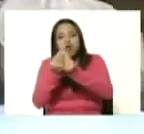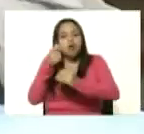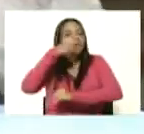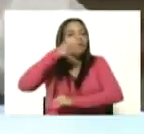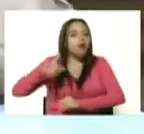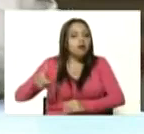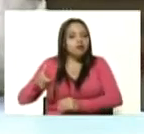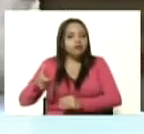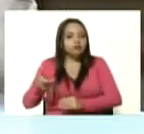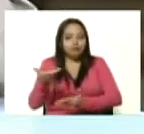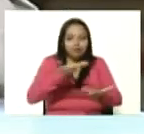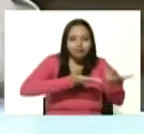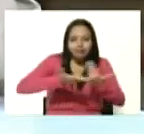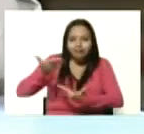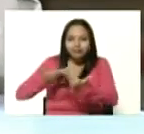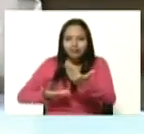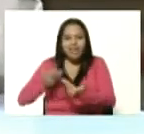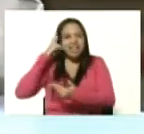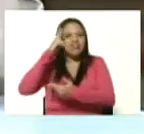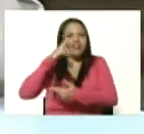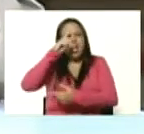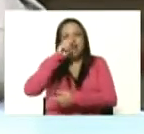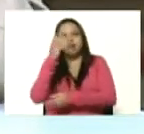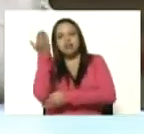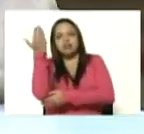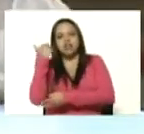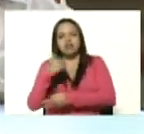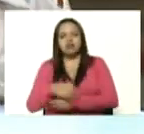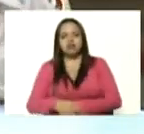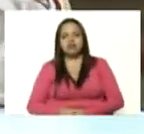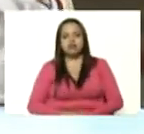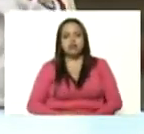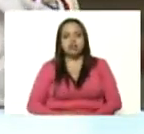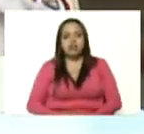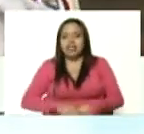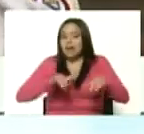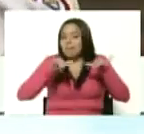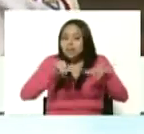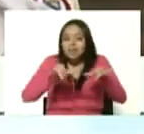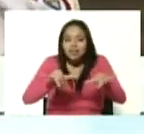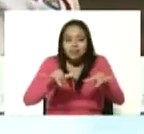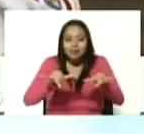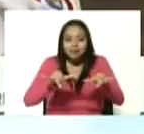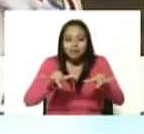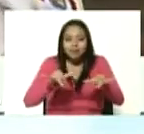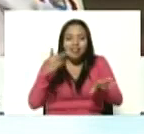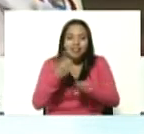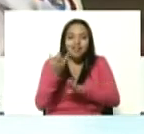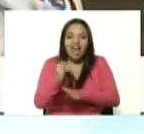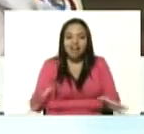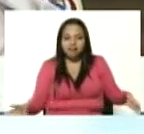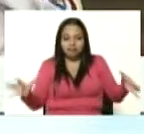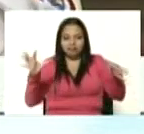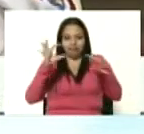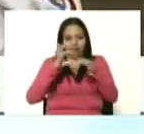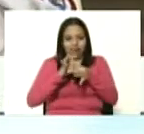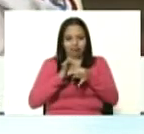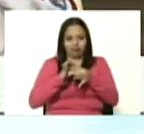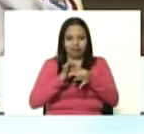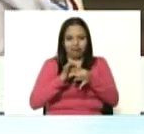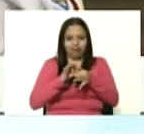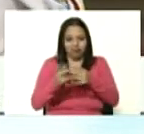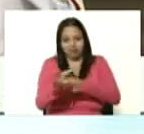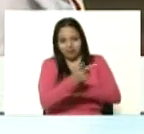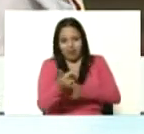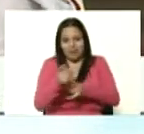usted lo reflexionaba el año pasado que somos prácticamente la misma la misma cosa somos lo mismo